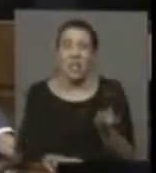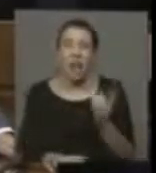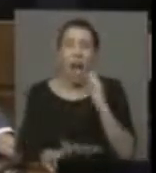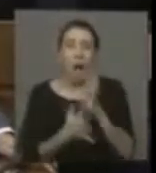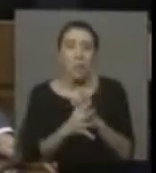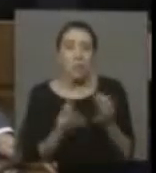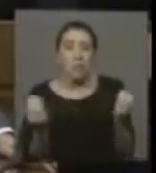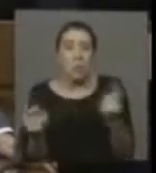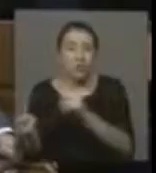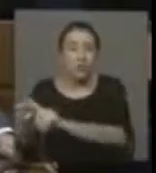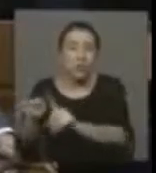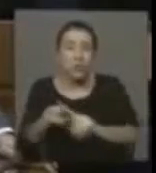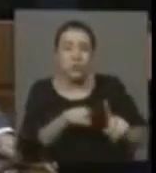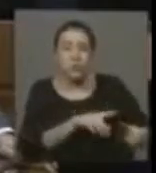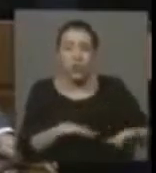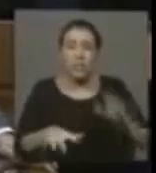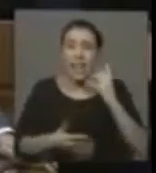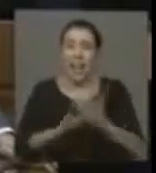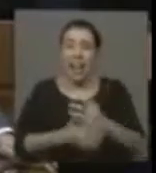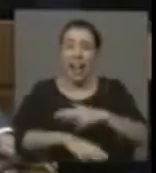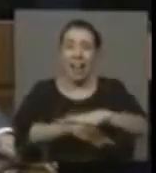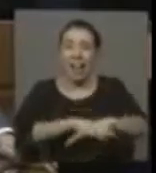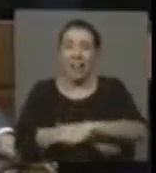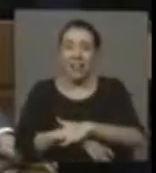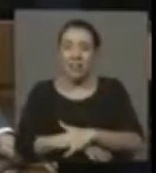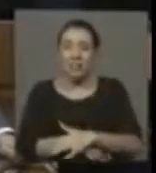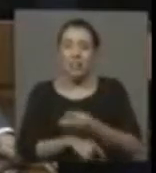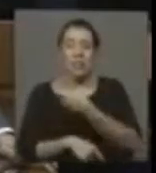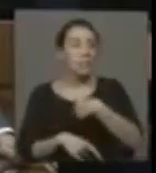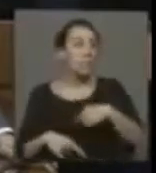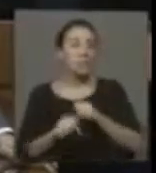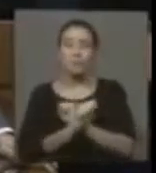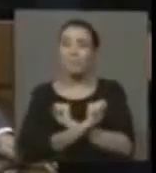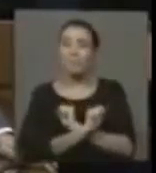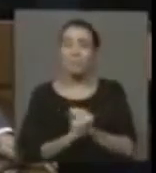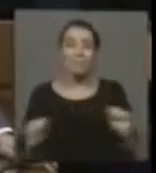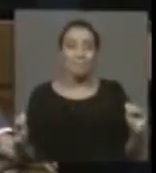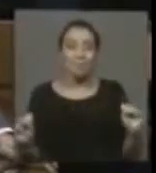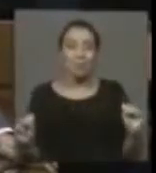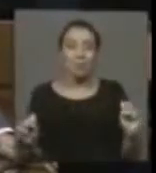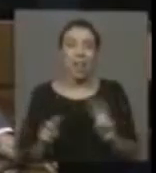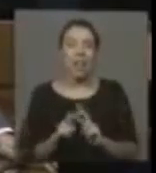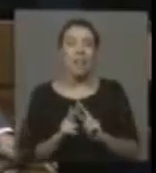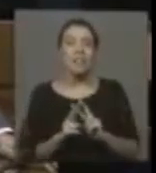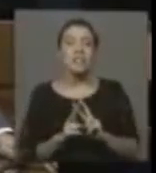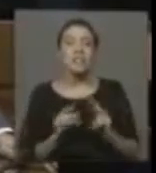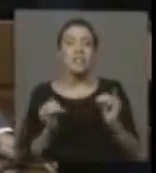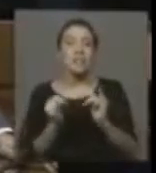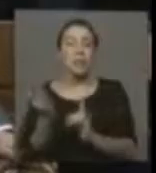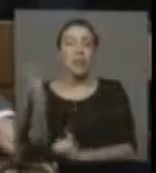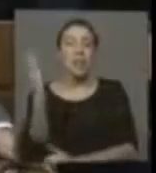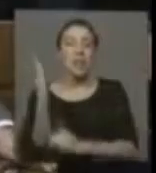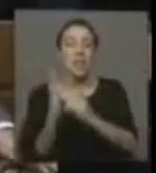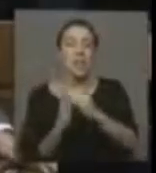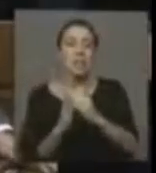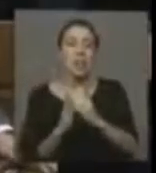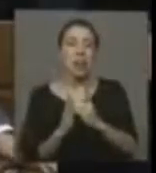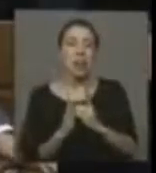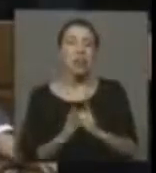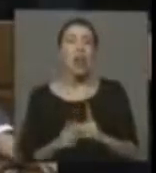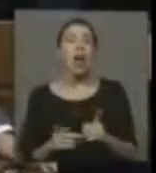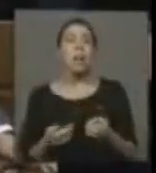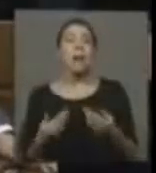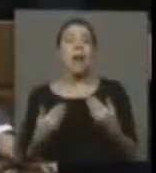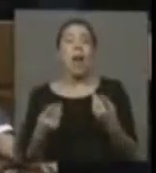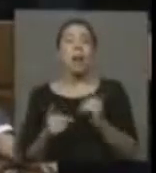de la riqueza y la vastedad de recursos que tenemos en nuestra zona, no hemos sido capaces de sustentar modelos de desarrollo que no generen comunidades